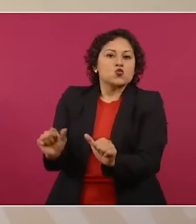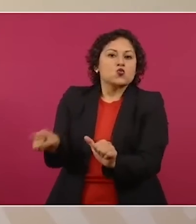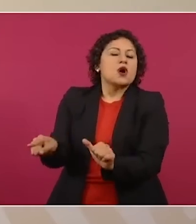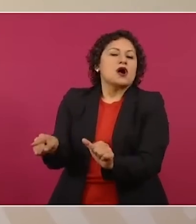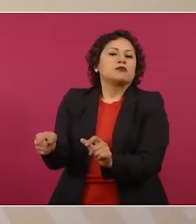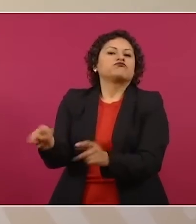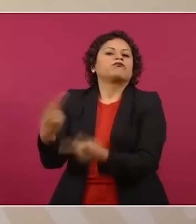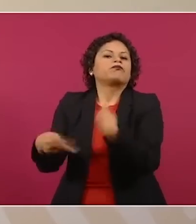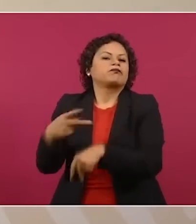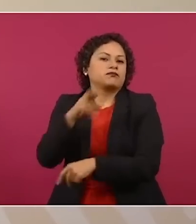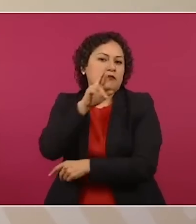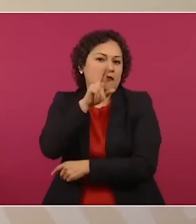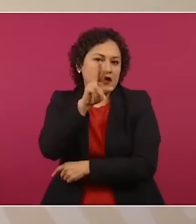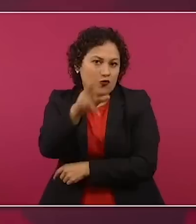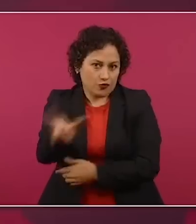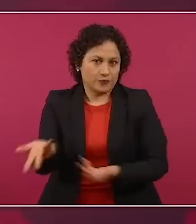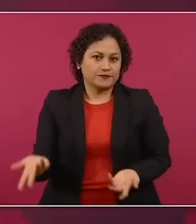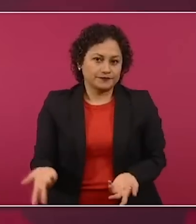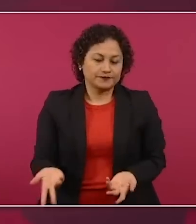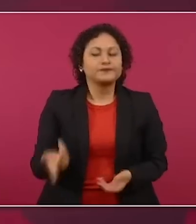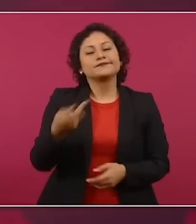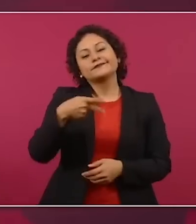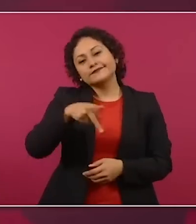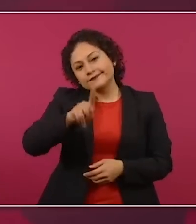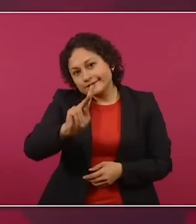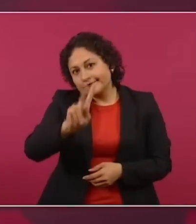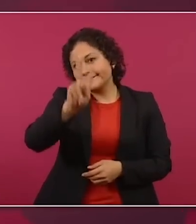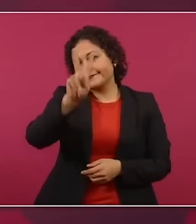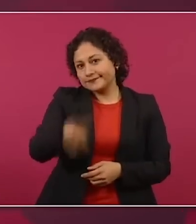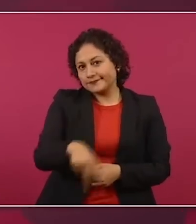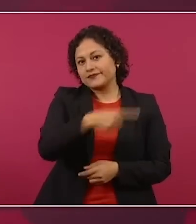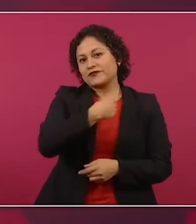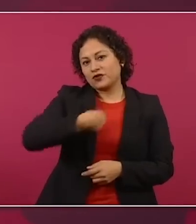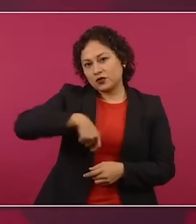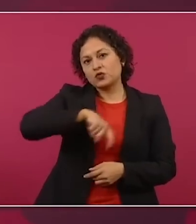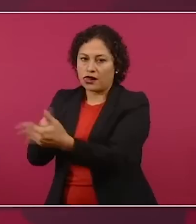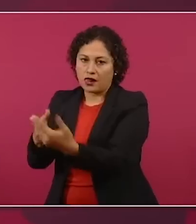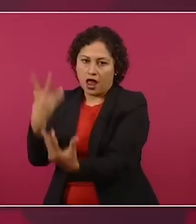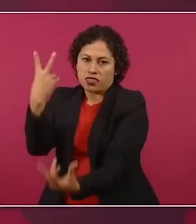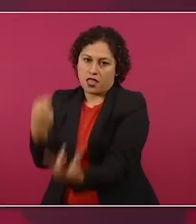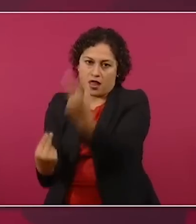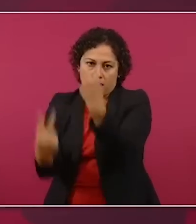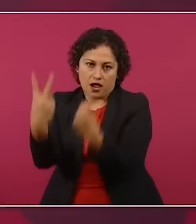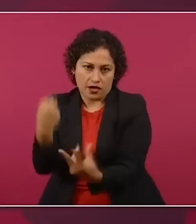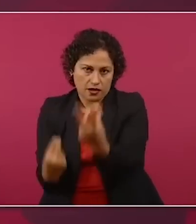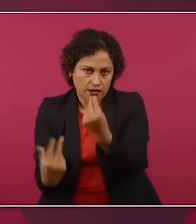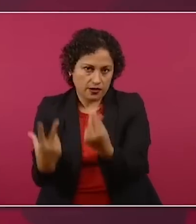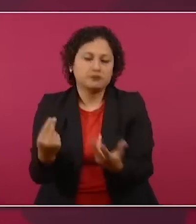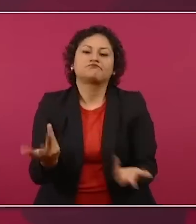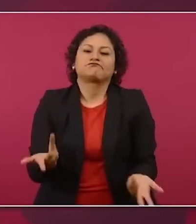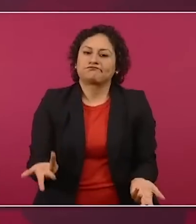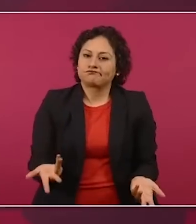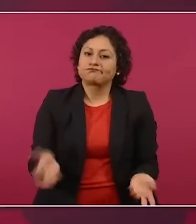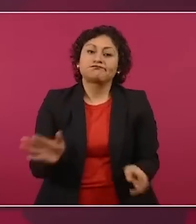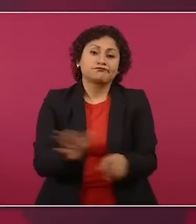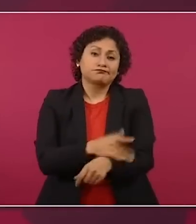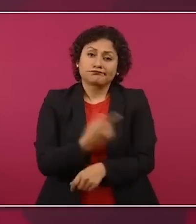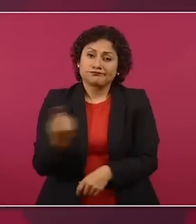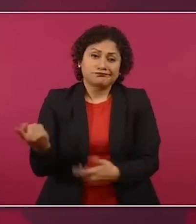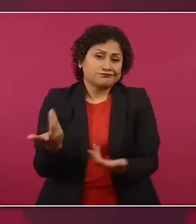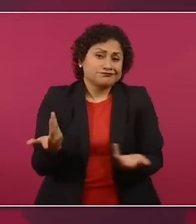Sin embargo, hemos tenido que estar enfrentando muchos obstáculos. Aún cuando se trata de una obra